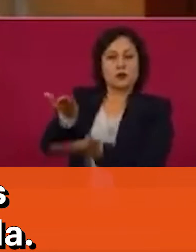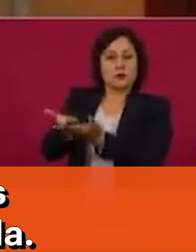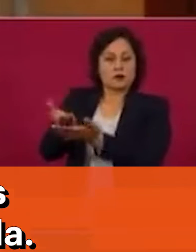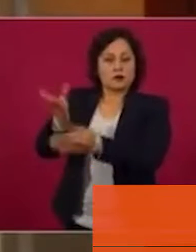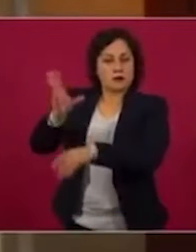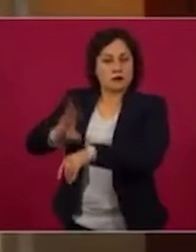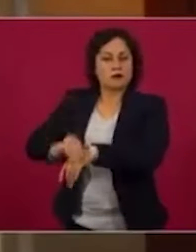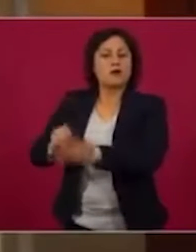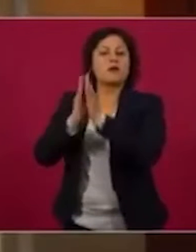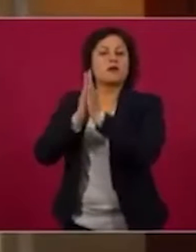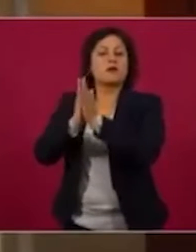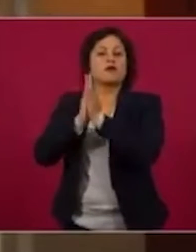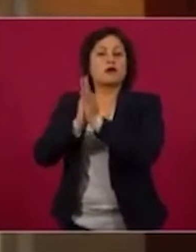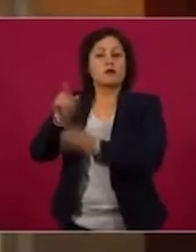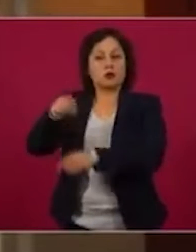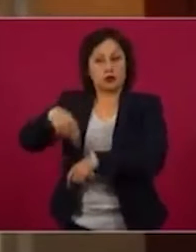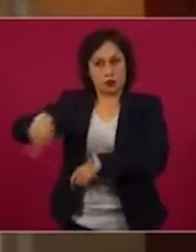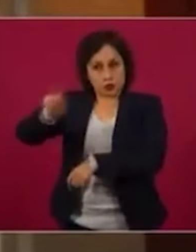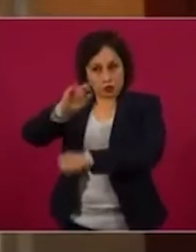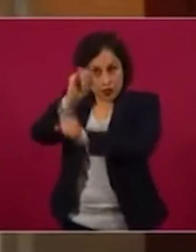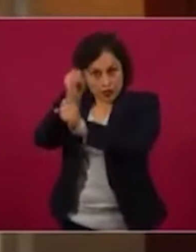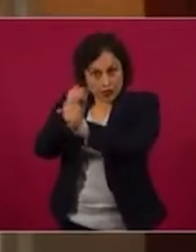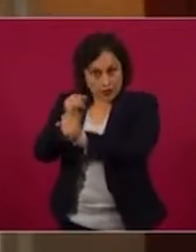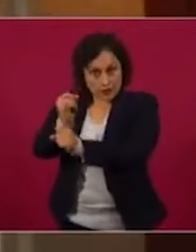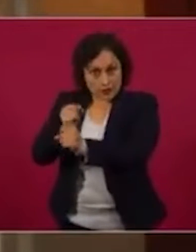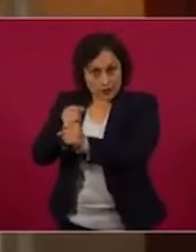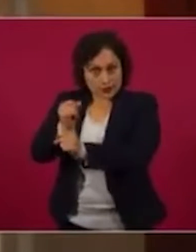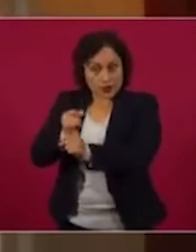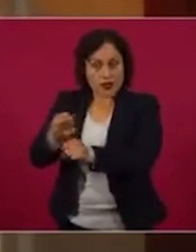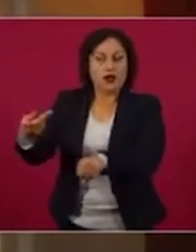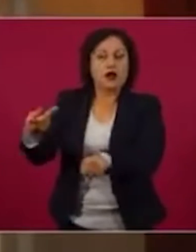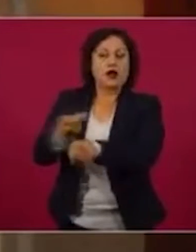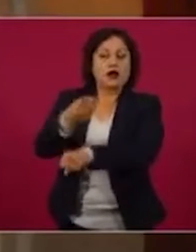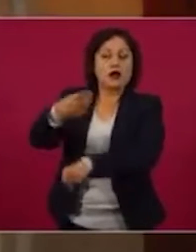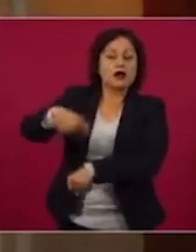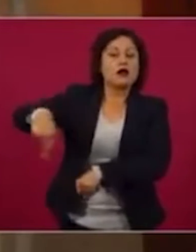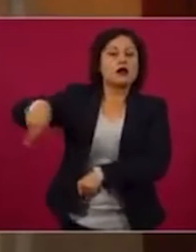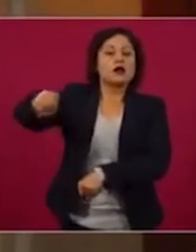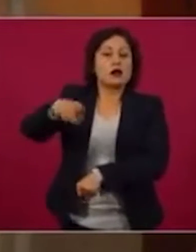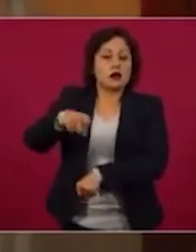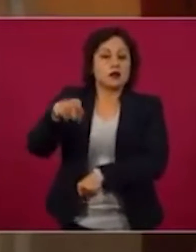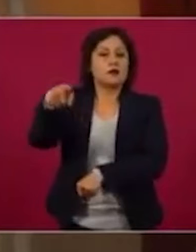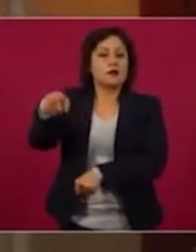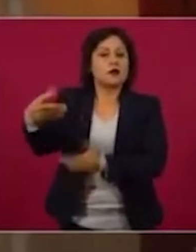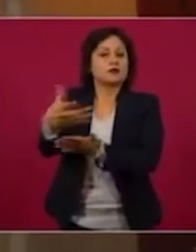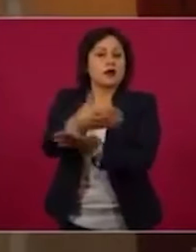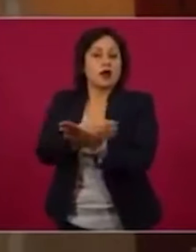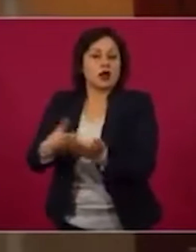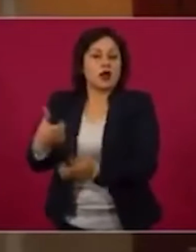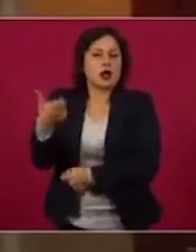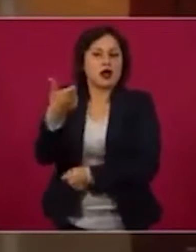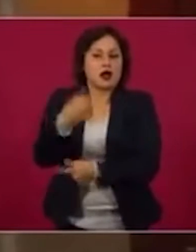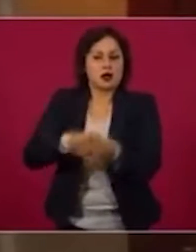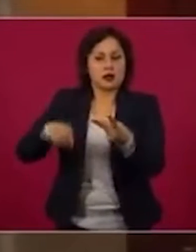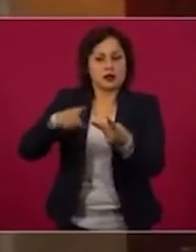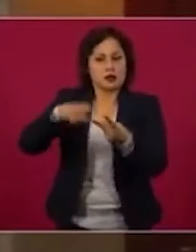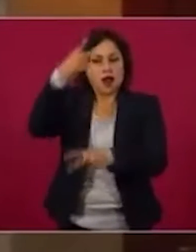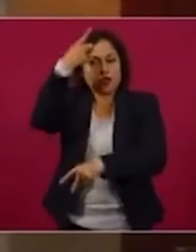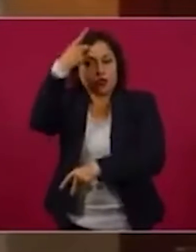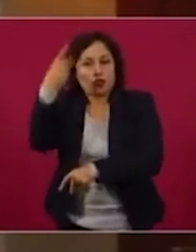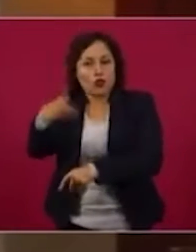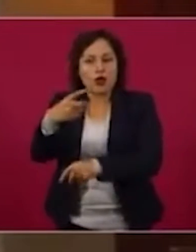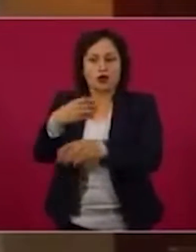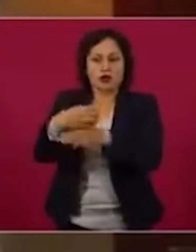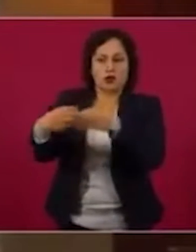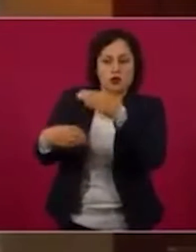investigación para hacer públicas las percepciones, los bienes y el